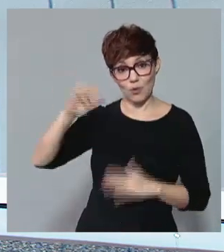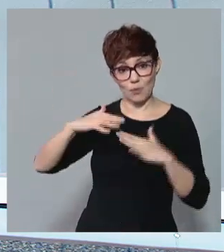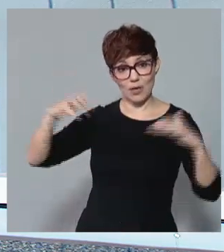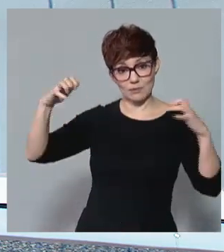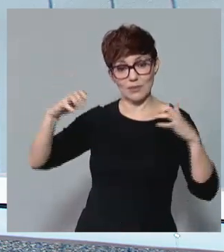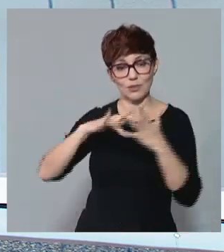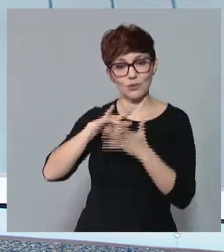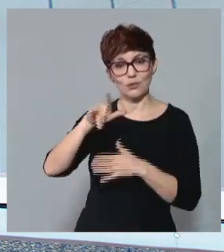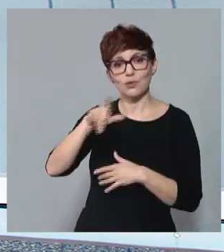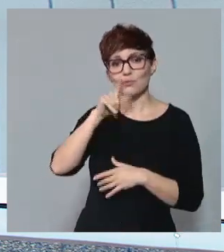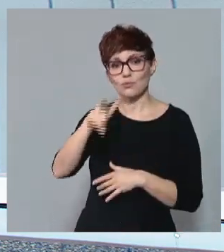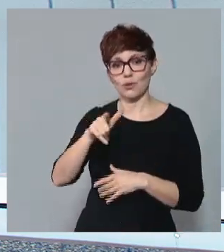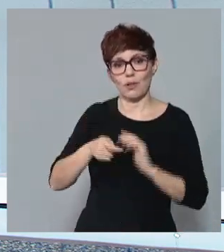sobornos de Catar.